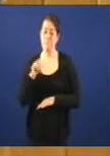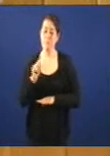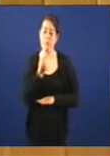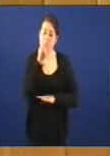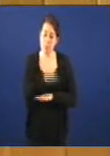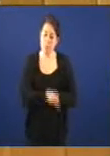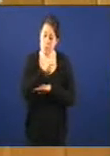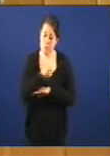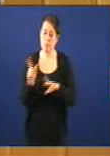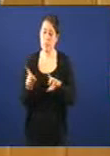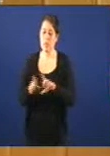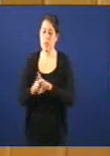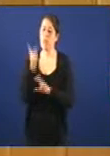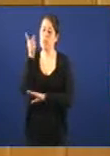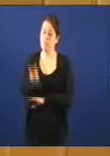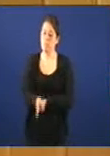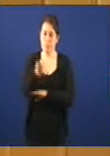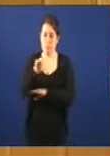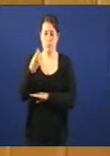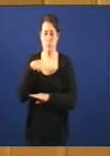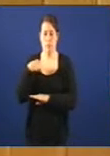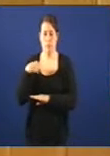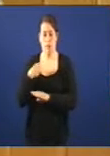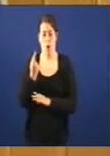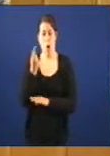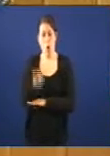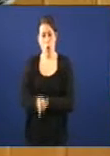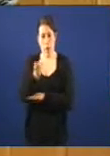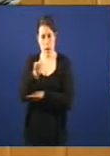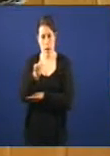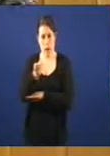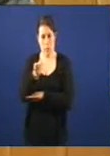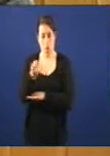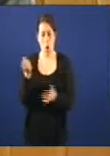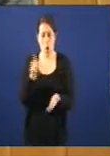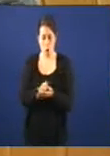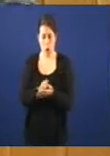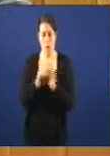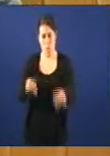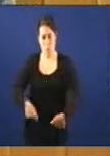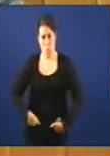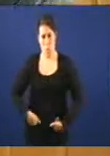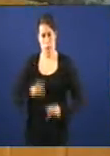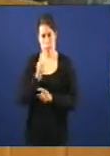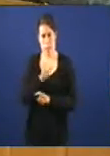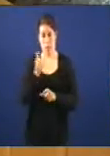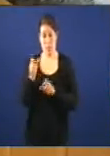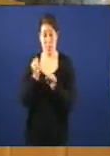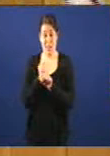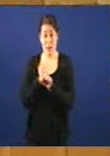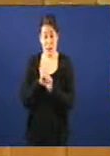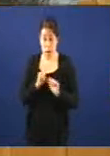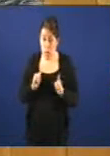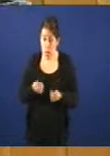empresa a cumplir a sentencia do xulgado número 2 de Pontevedra, que obliga a readmitir no seu posto de traballo ás traballadoras e que empecen a